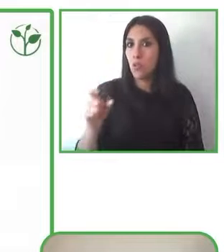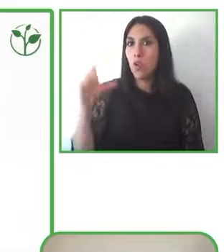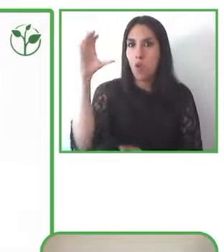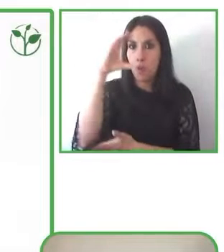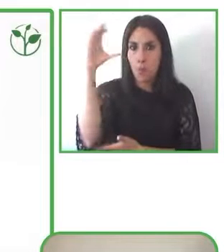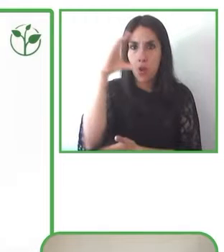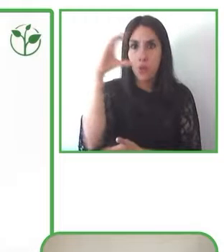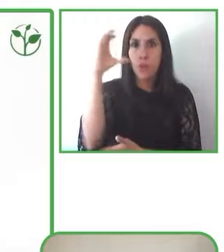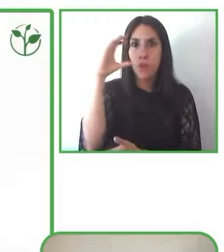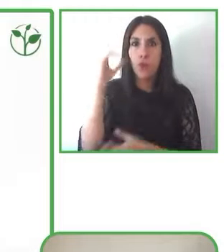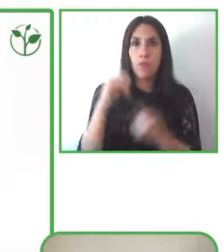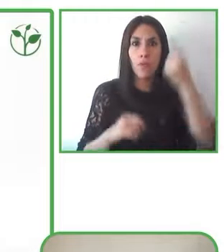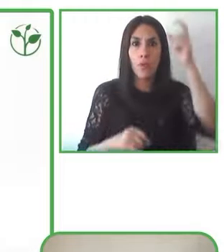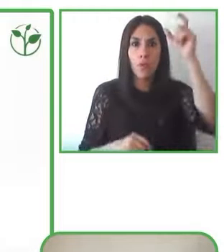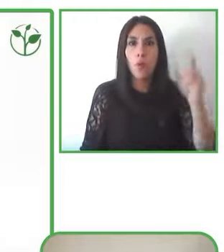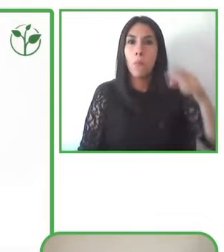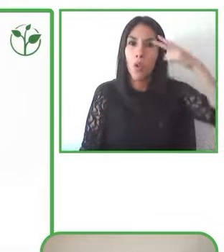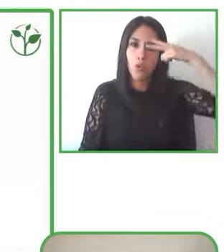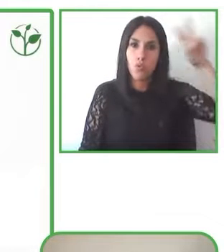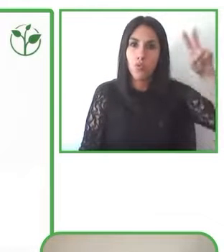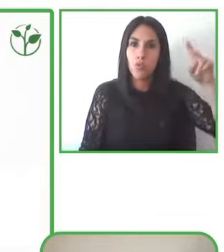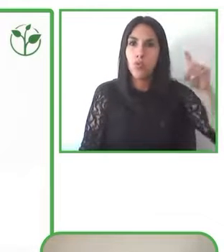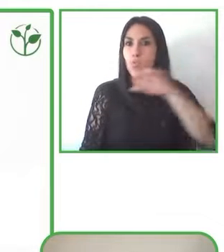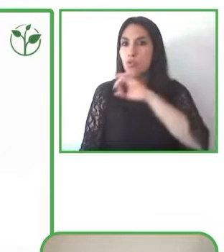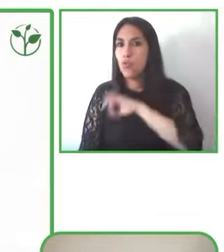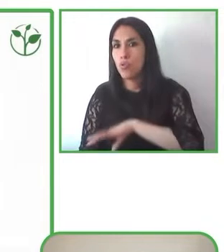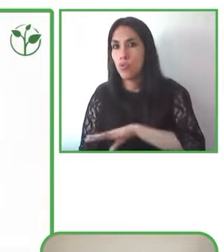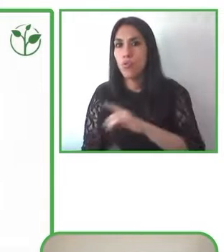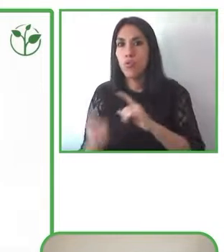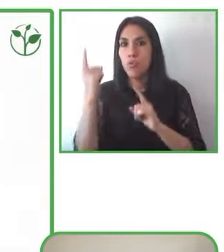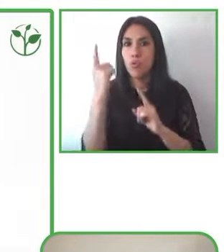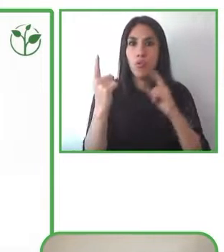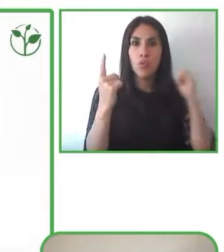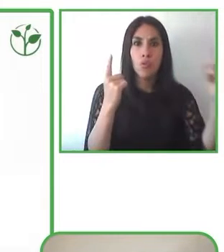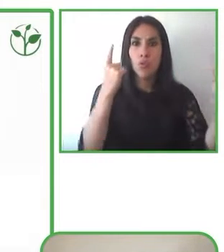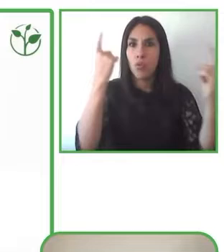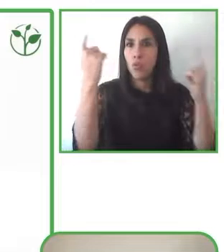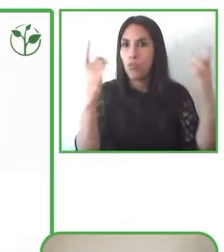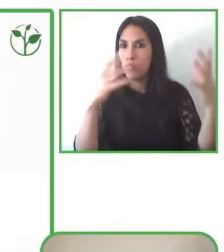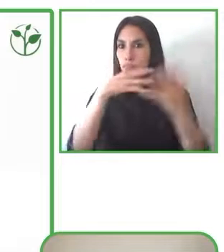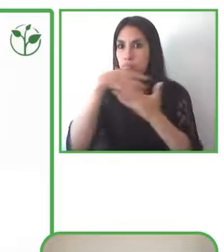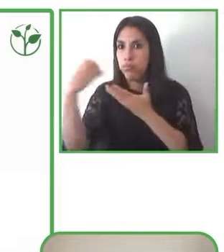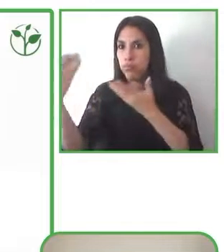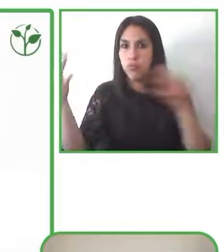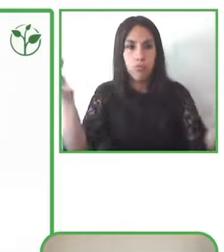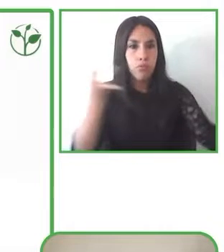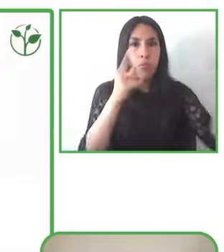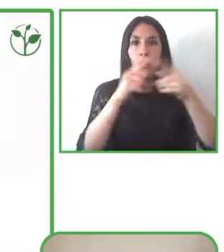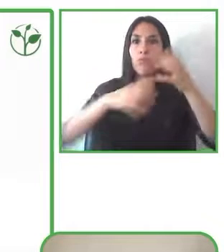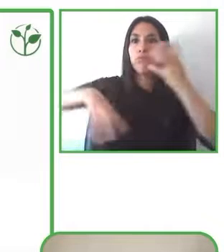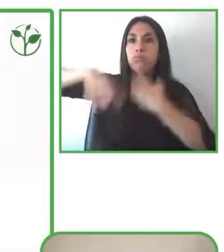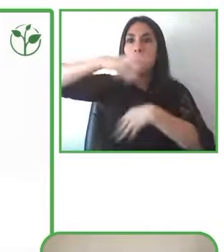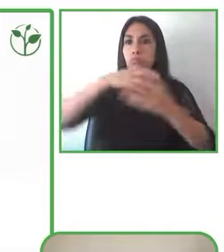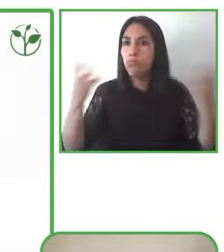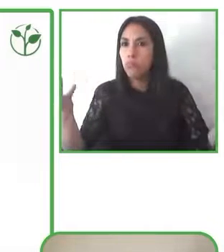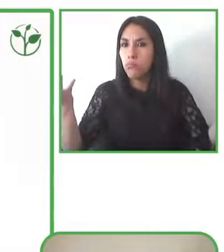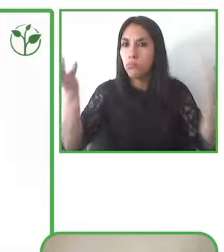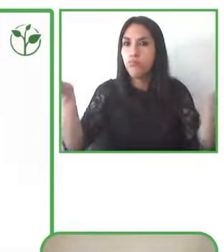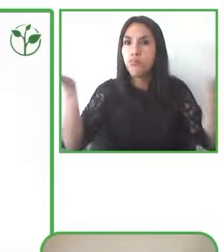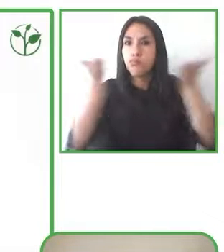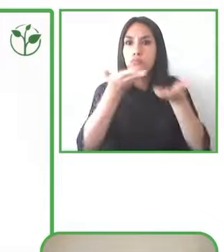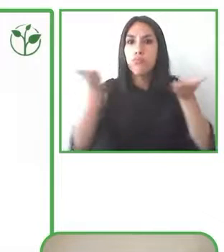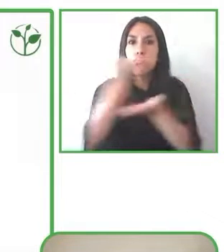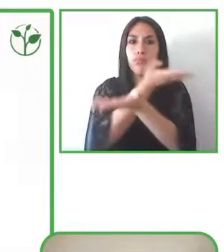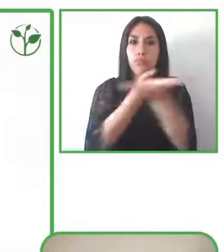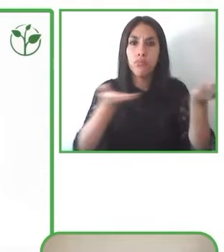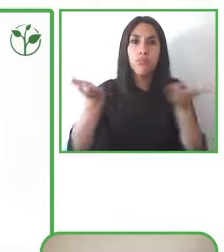y ese compartir y ese discutir y debatir enriquece muchísimo les enriquece a